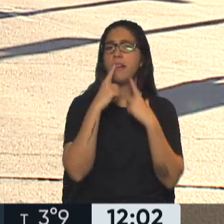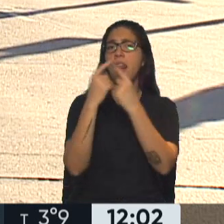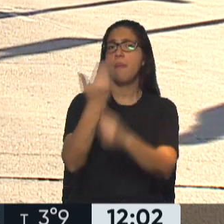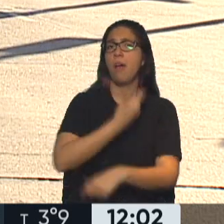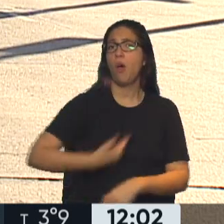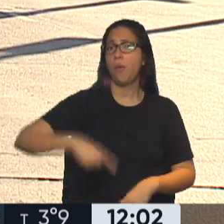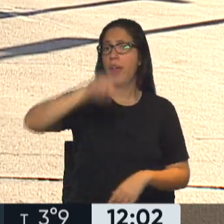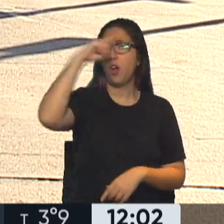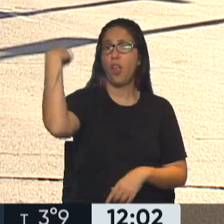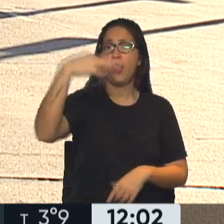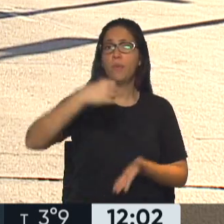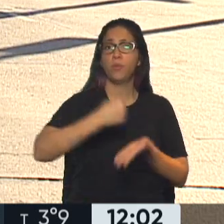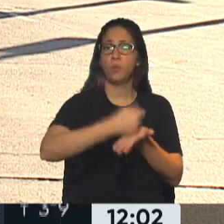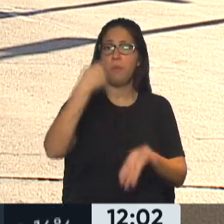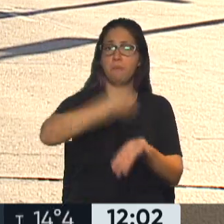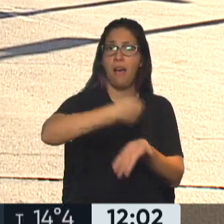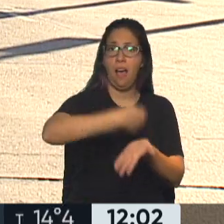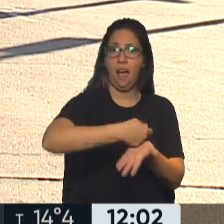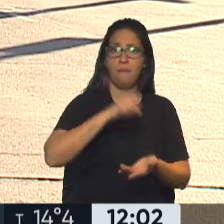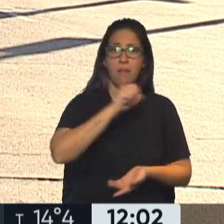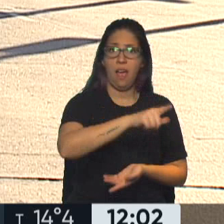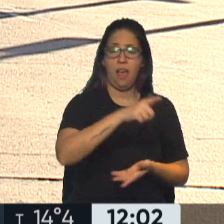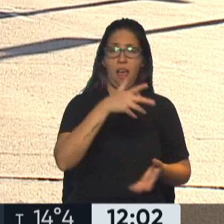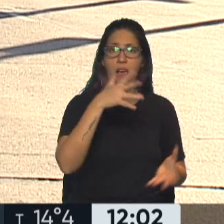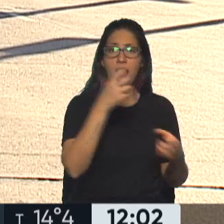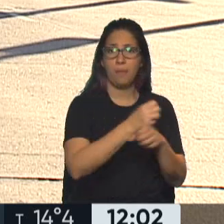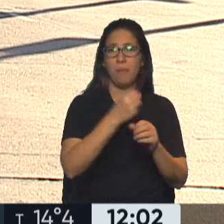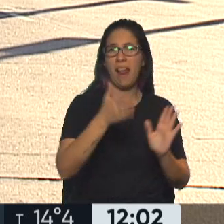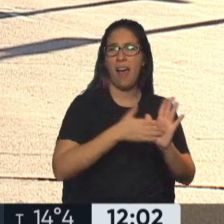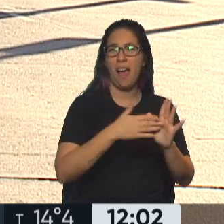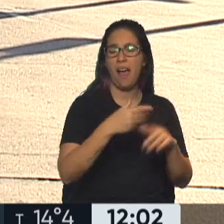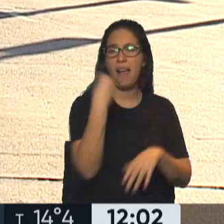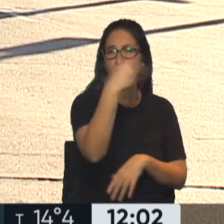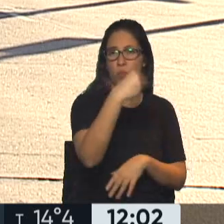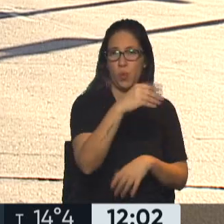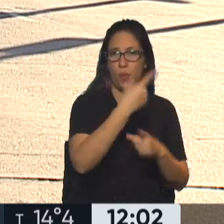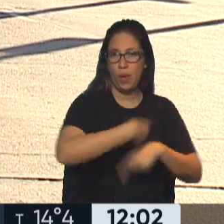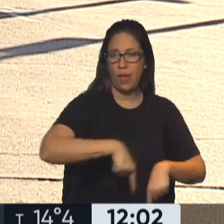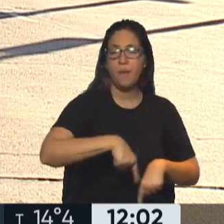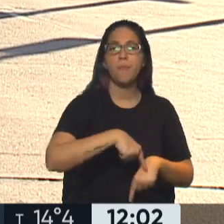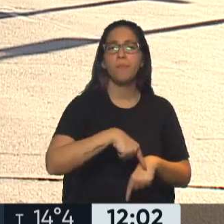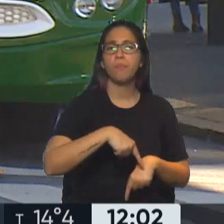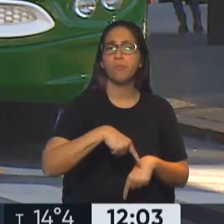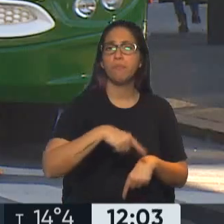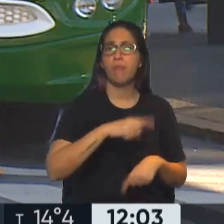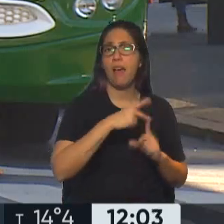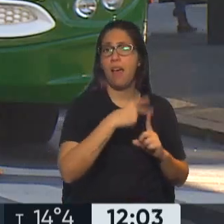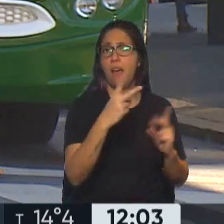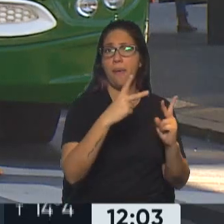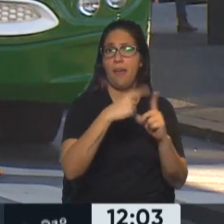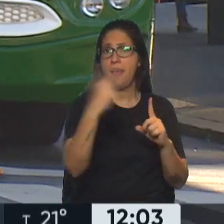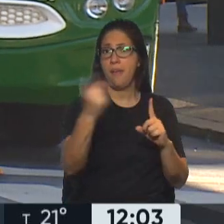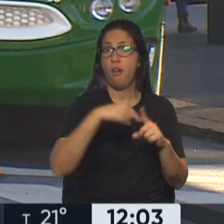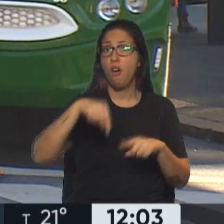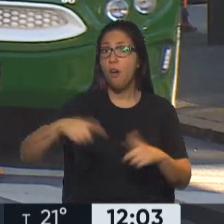Nacional pague los subsidios al transporte, los subsidios al boleto del transporte público de pasajeros. De hecho, hoy está prevista una